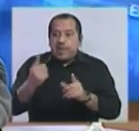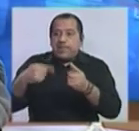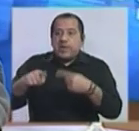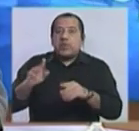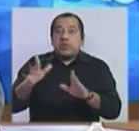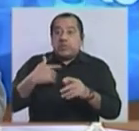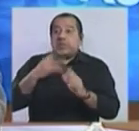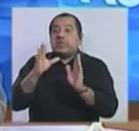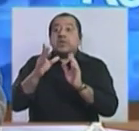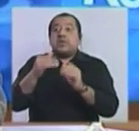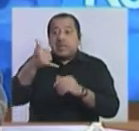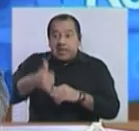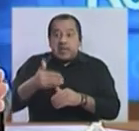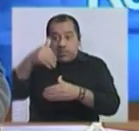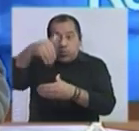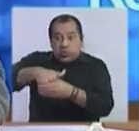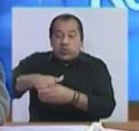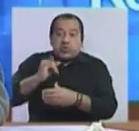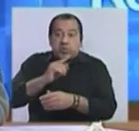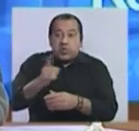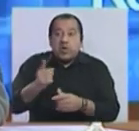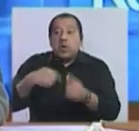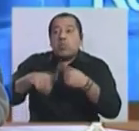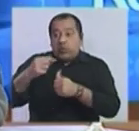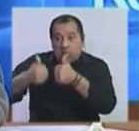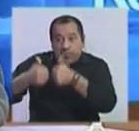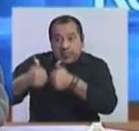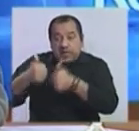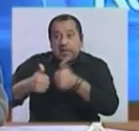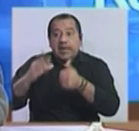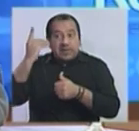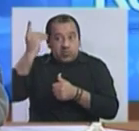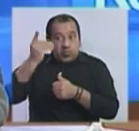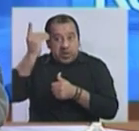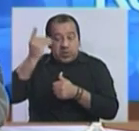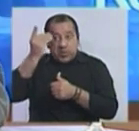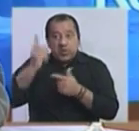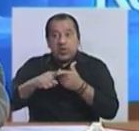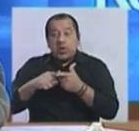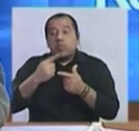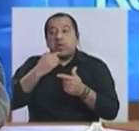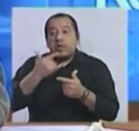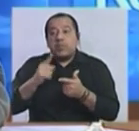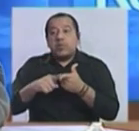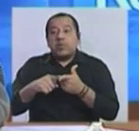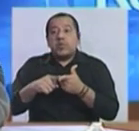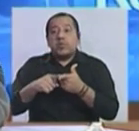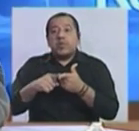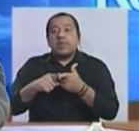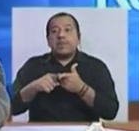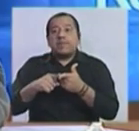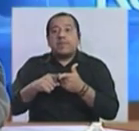claro, si llegan o no llegan. Cuando hay bancada, cuando se disputan, sobre todo en diputados, como la jurisdicción